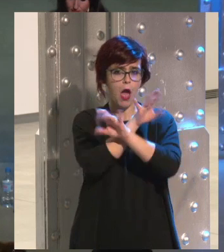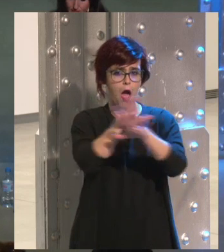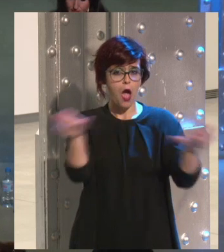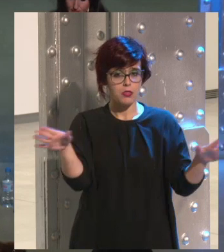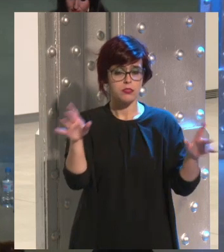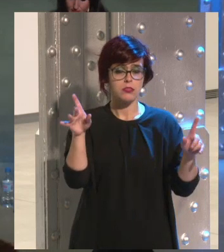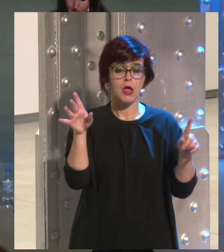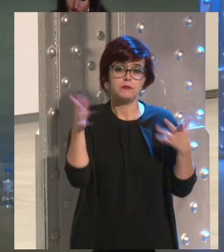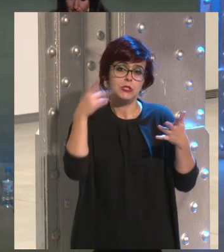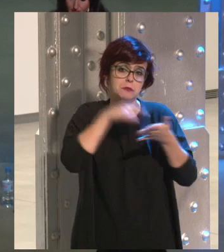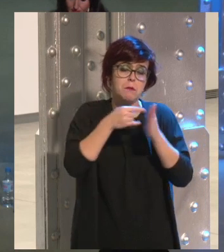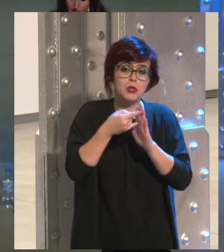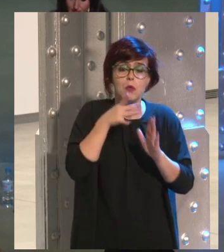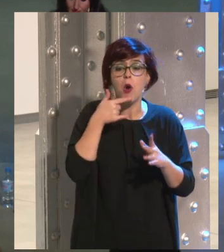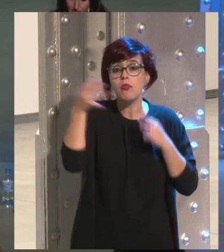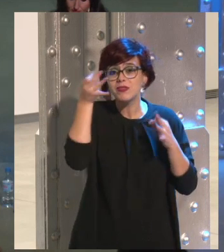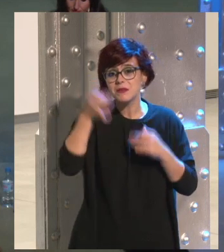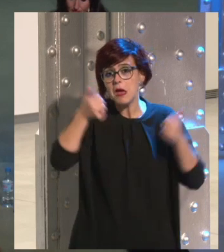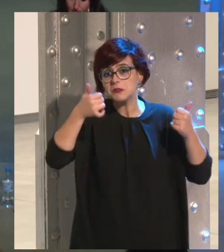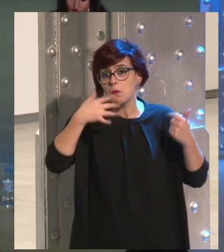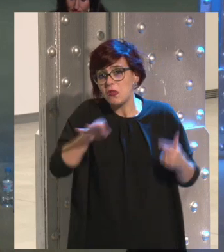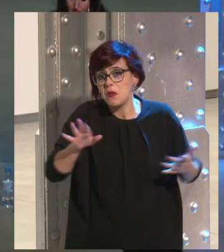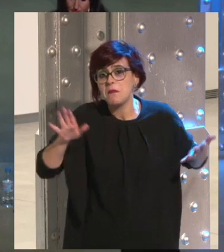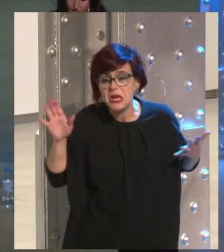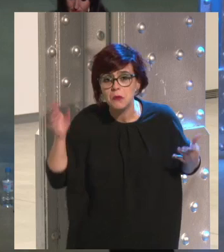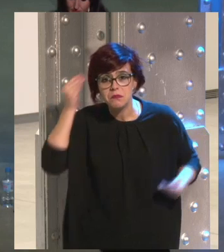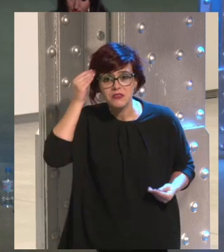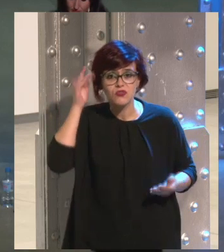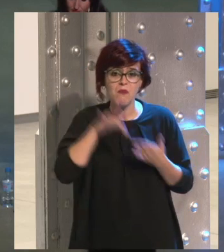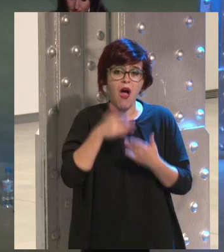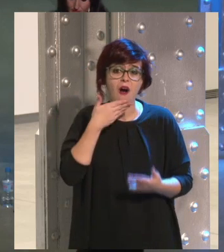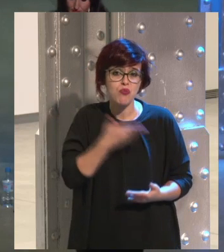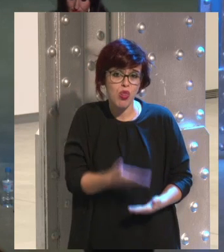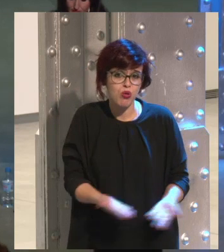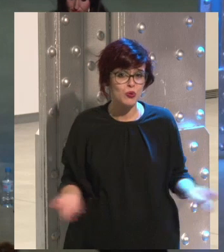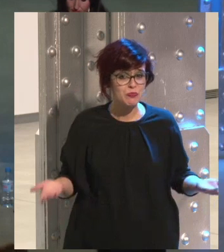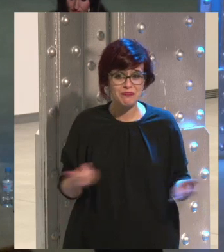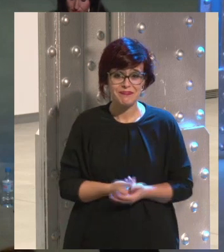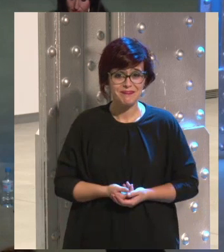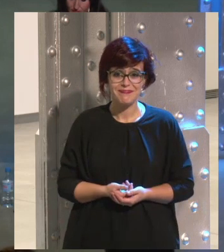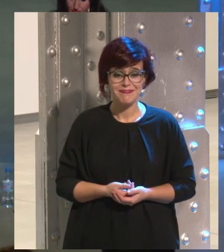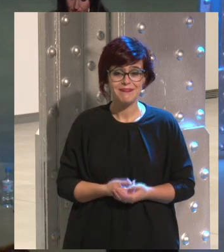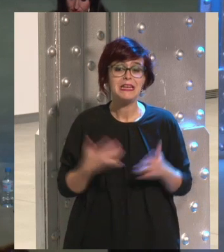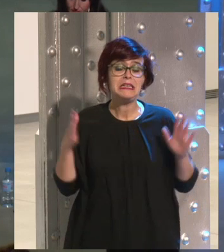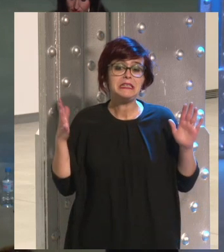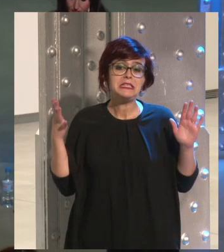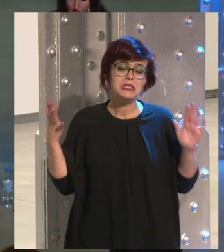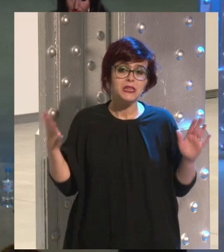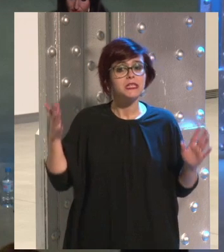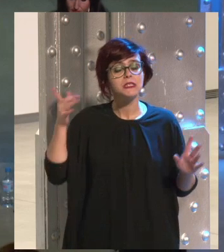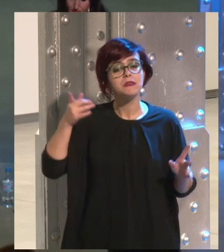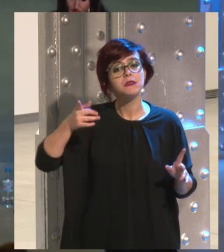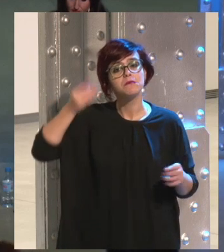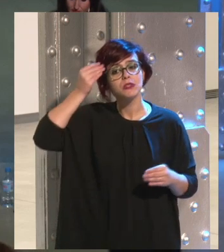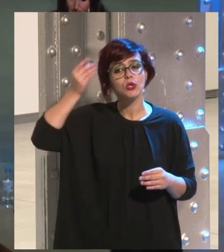Eso respecta a la metodología. Podría entrar en más detalles, pero creo que aburre, que esta parte aburre. Pero sí que es cierto que hemos